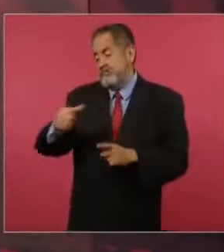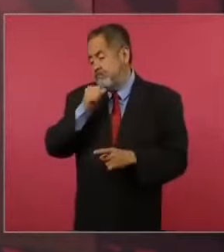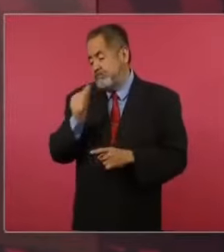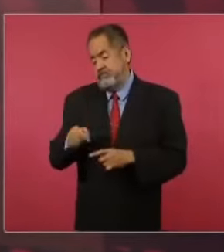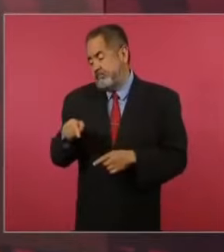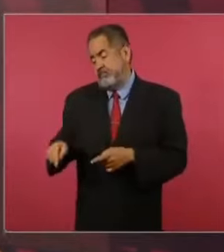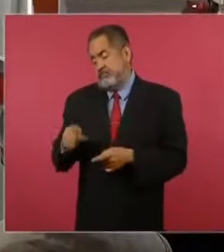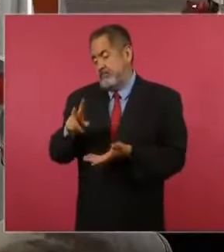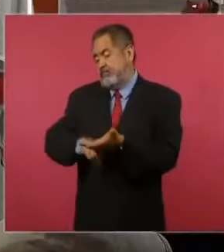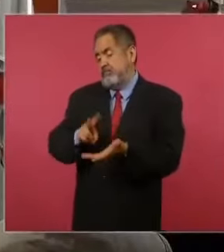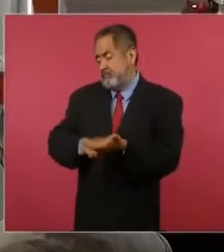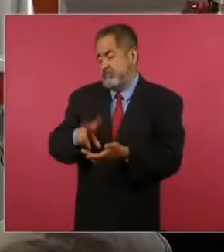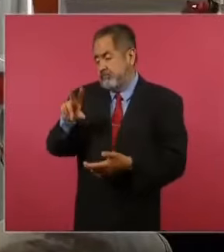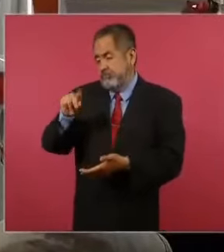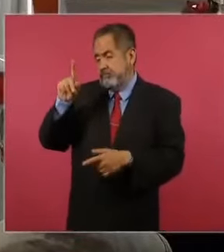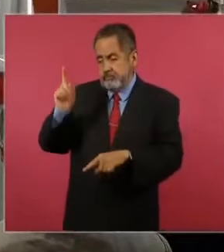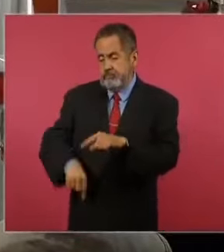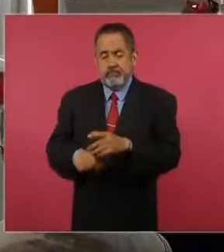procedimiento.